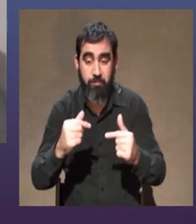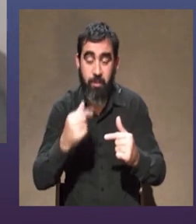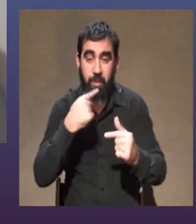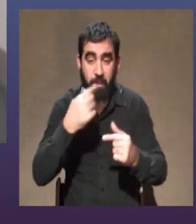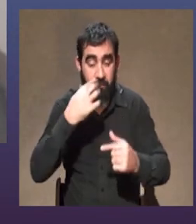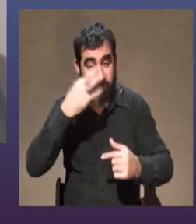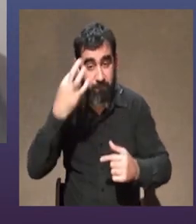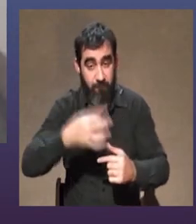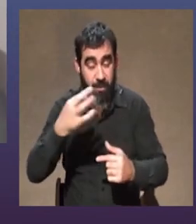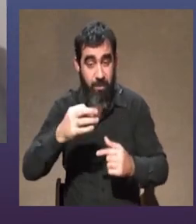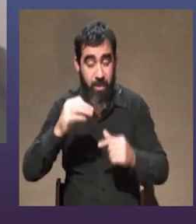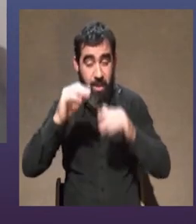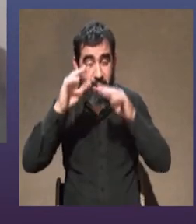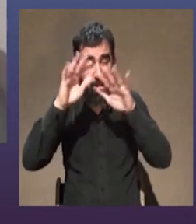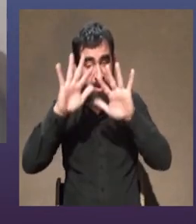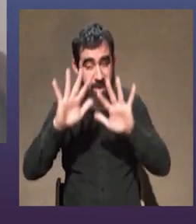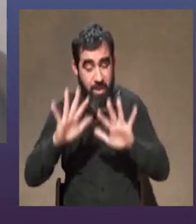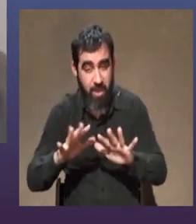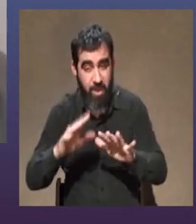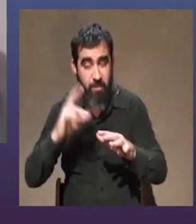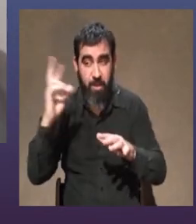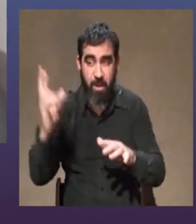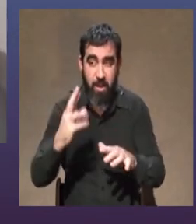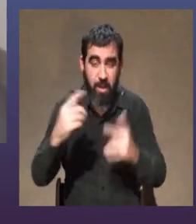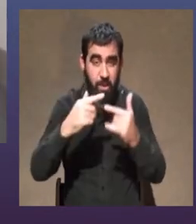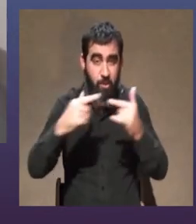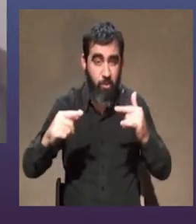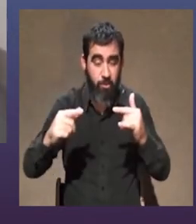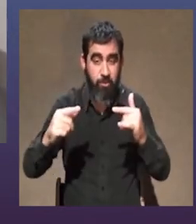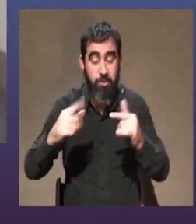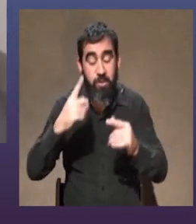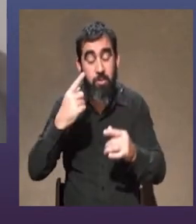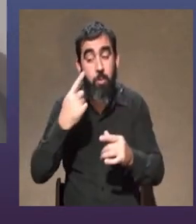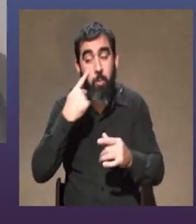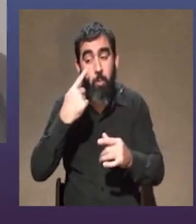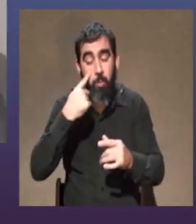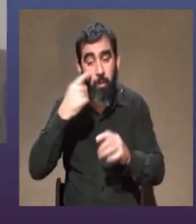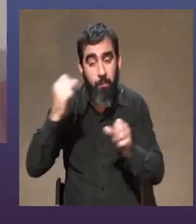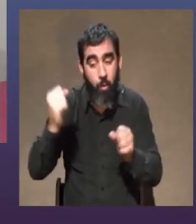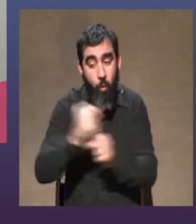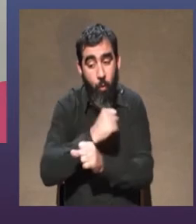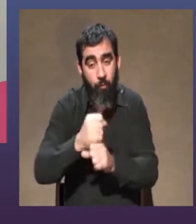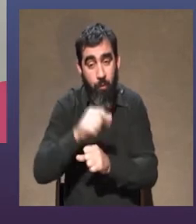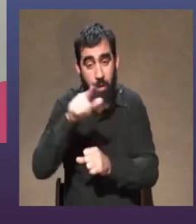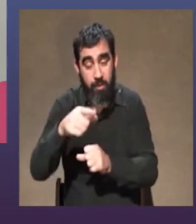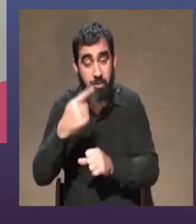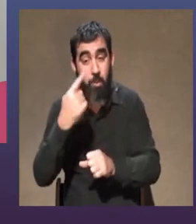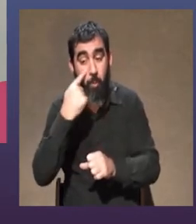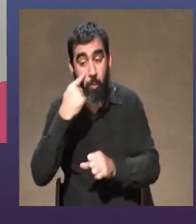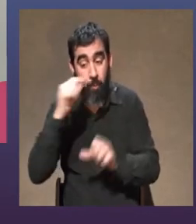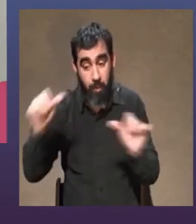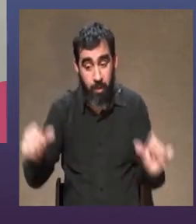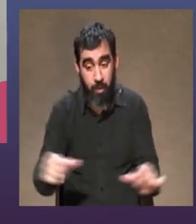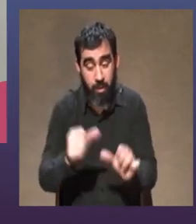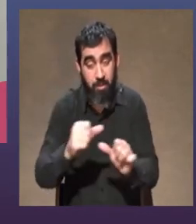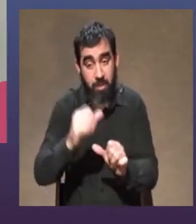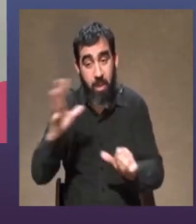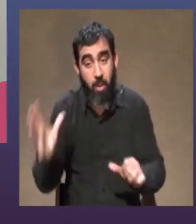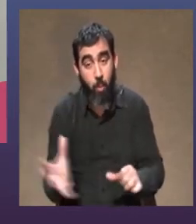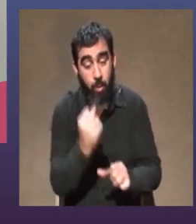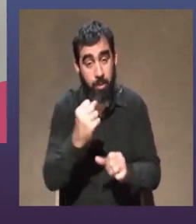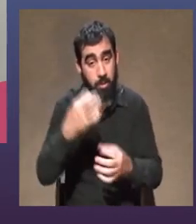certeza en la niebla, de una cosa media brumosa, que uno intenta confirmar, y en ese intento de confirmar, se encuentra que